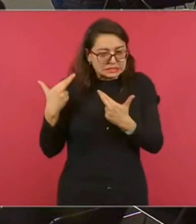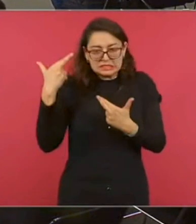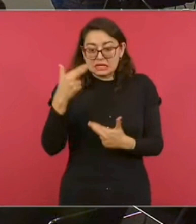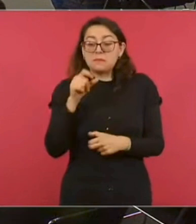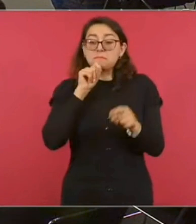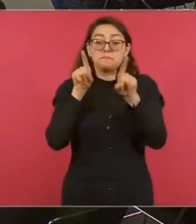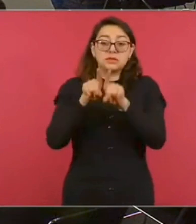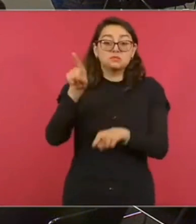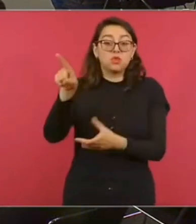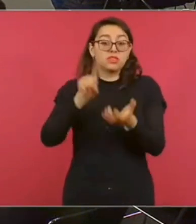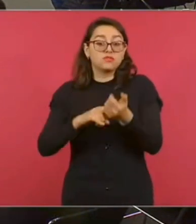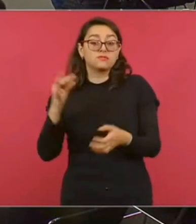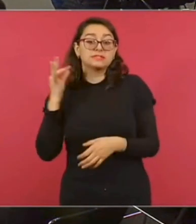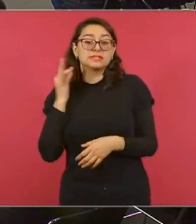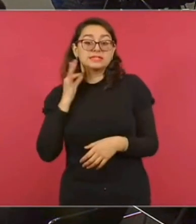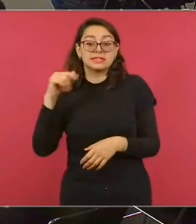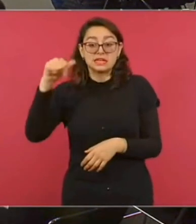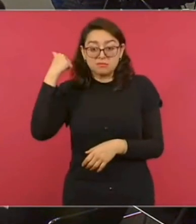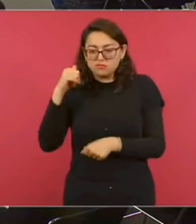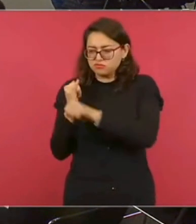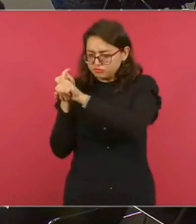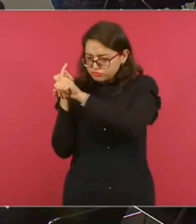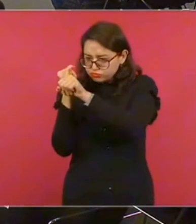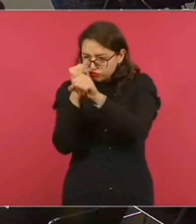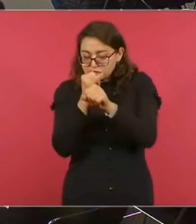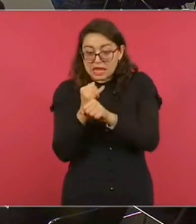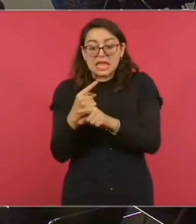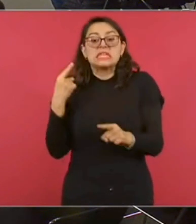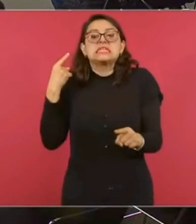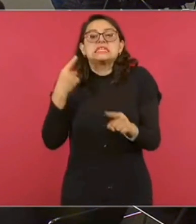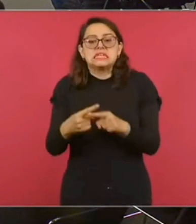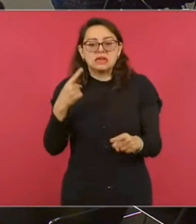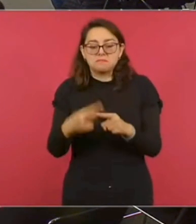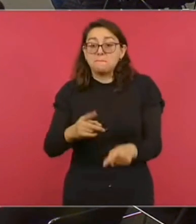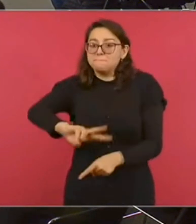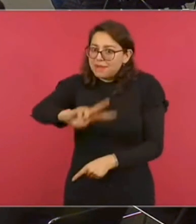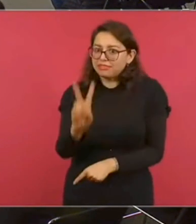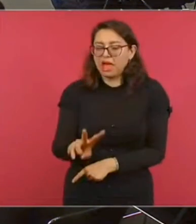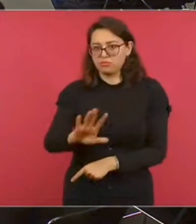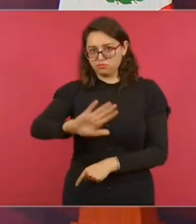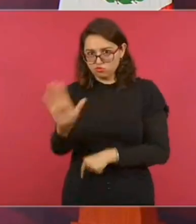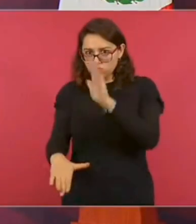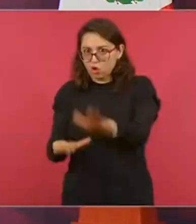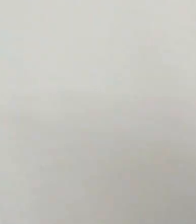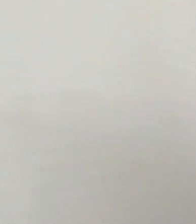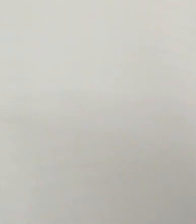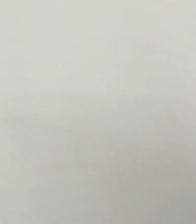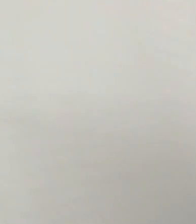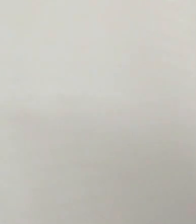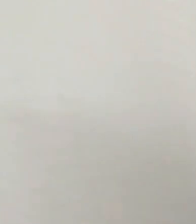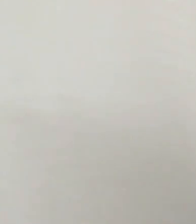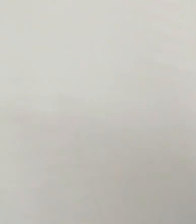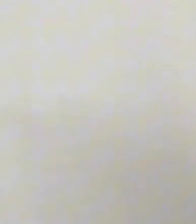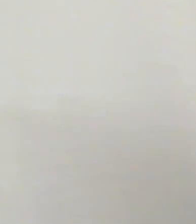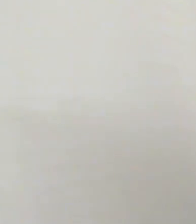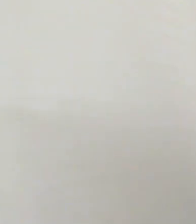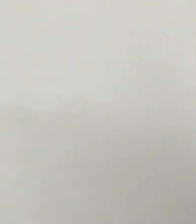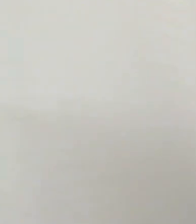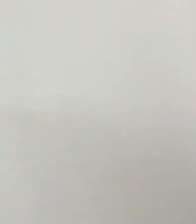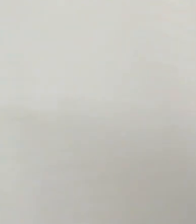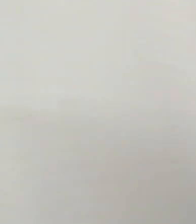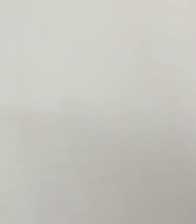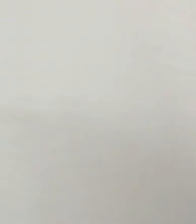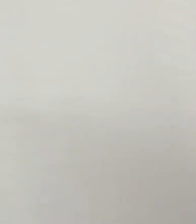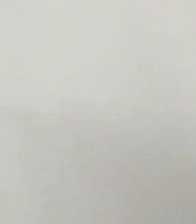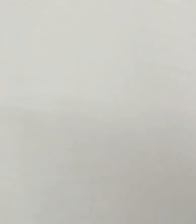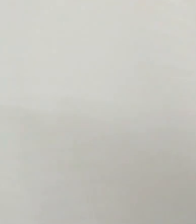que está viendo esto y demostró que es falso. En efecto, el